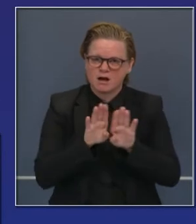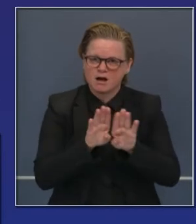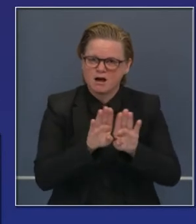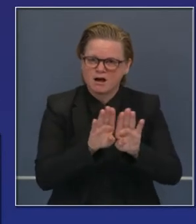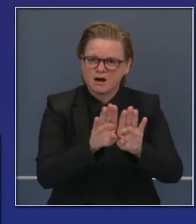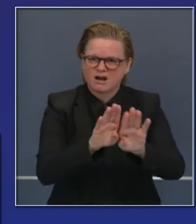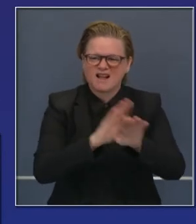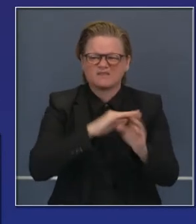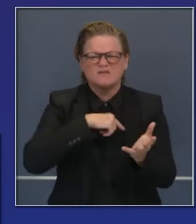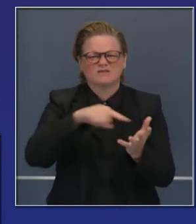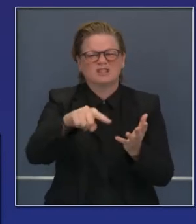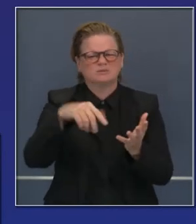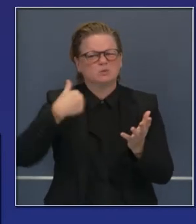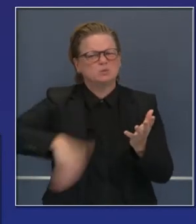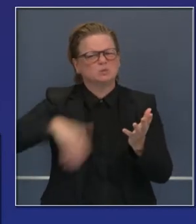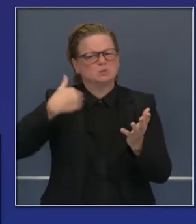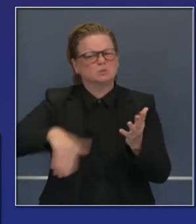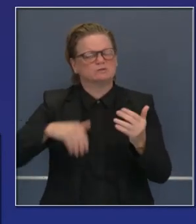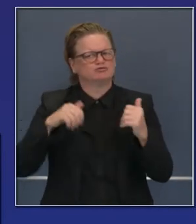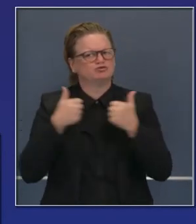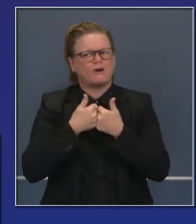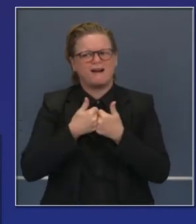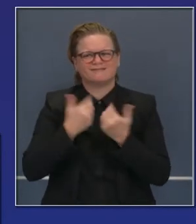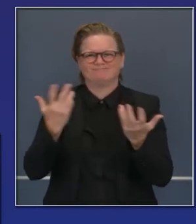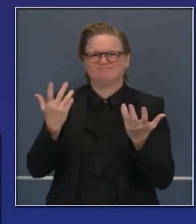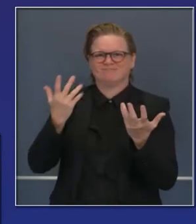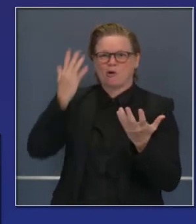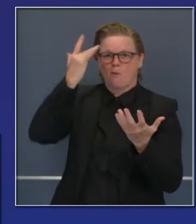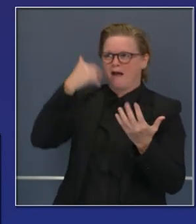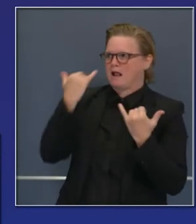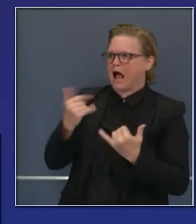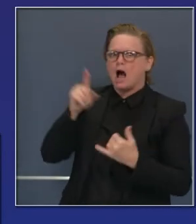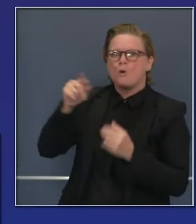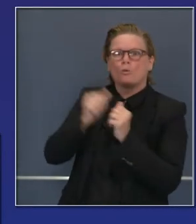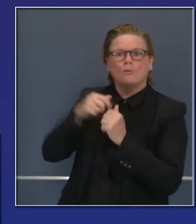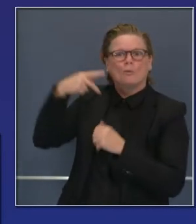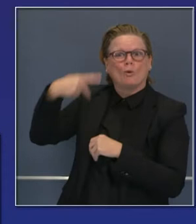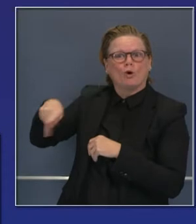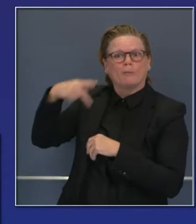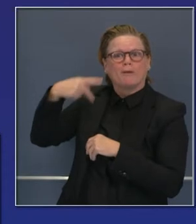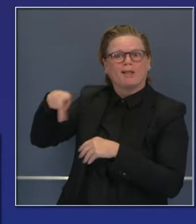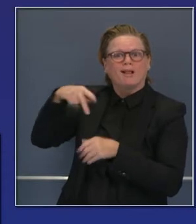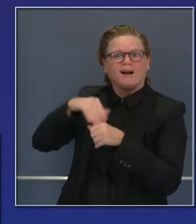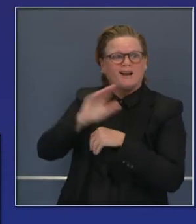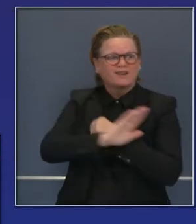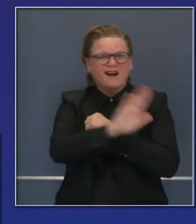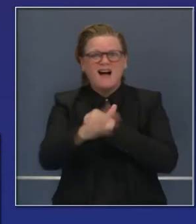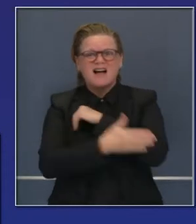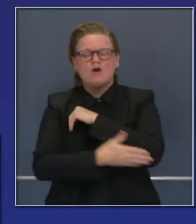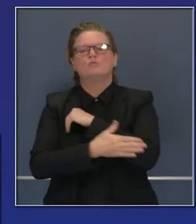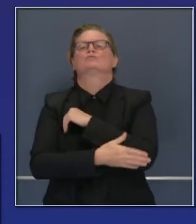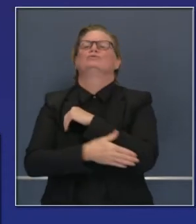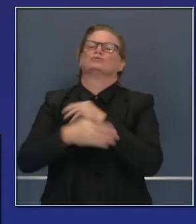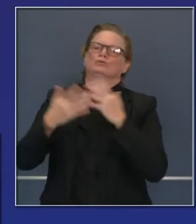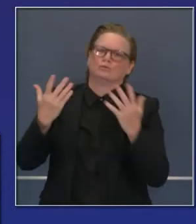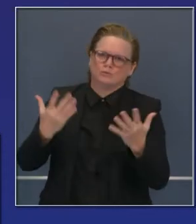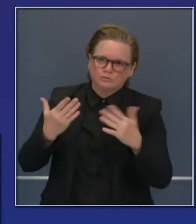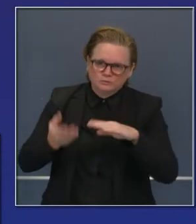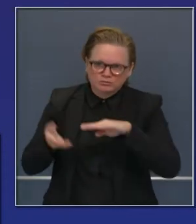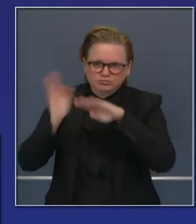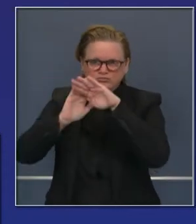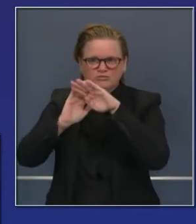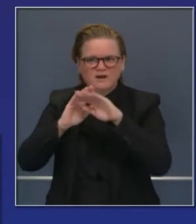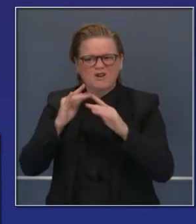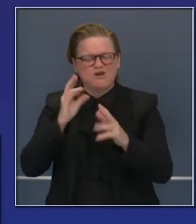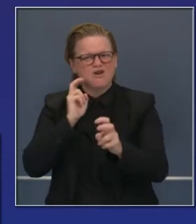el programa de niveles para controlar. Y las restricciones que verán en los próximos días